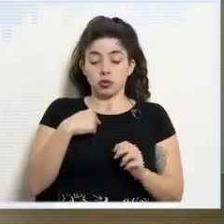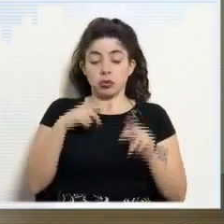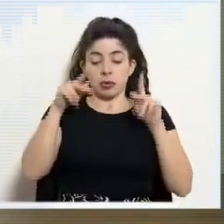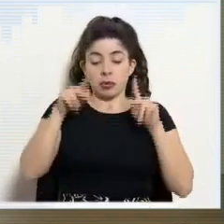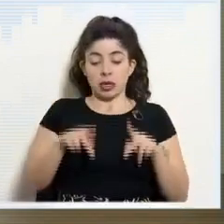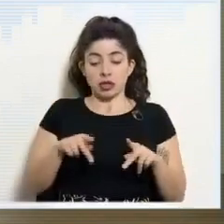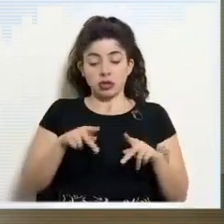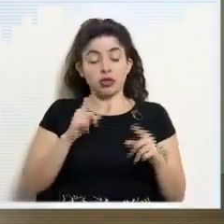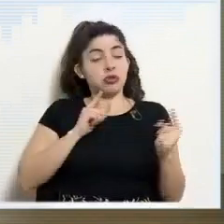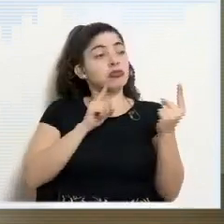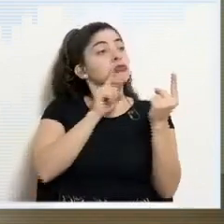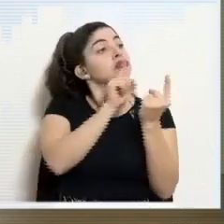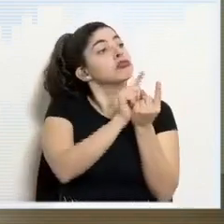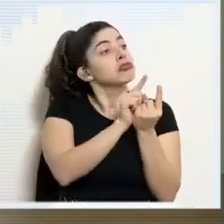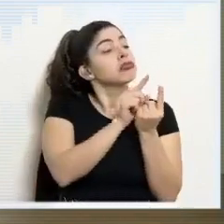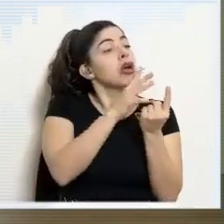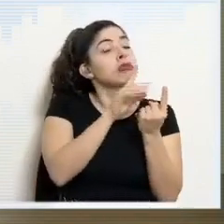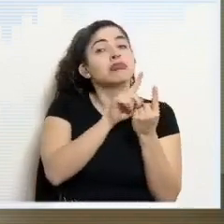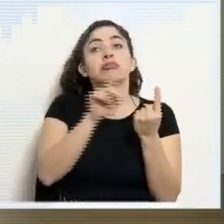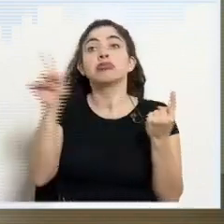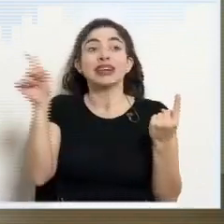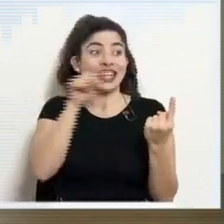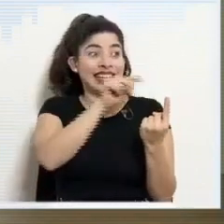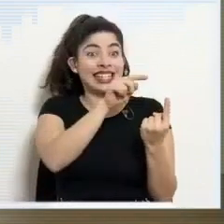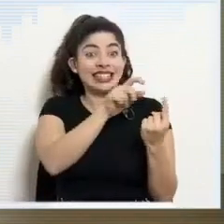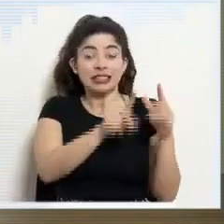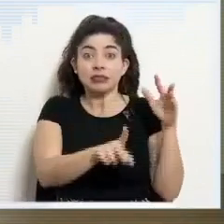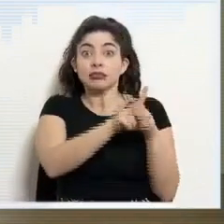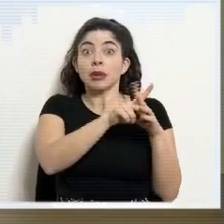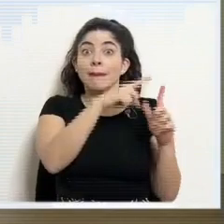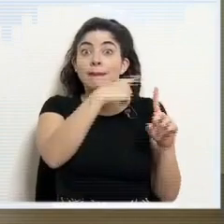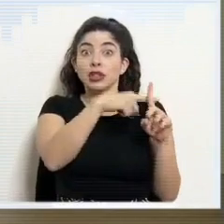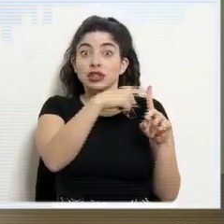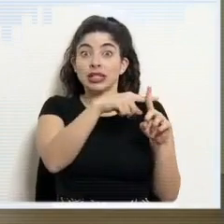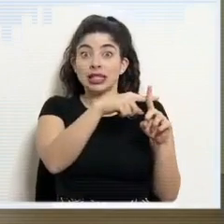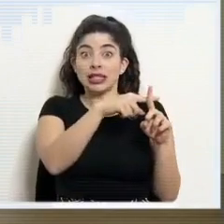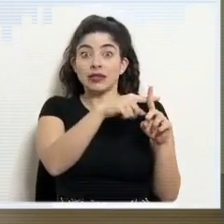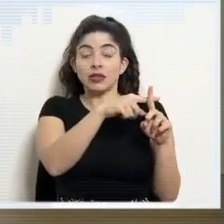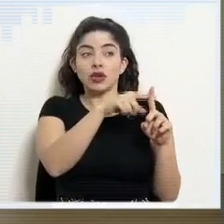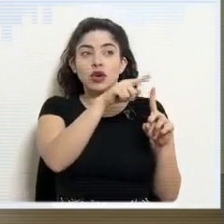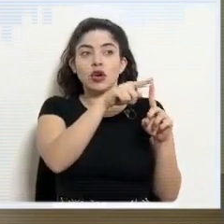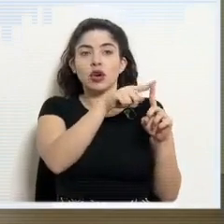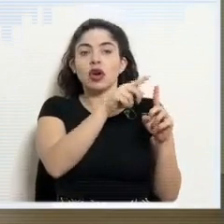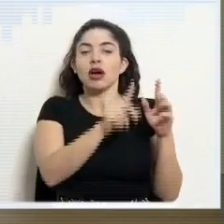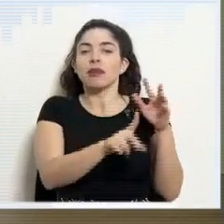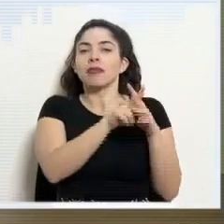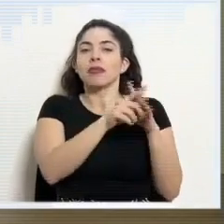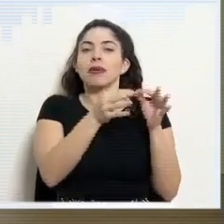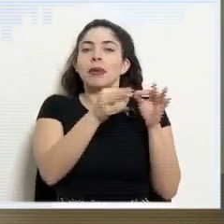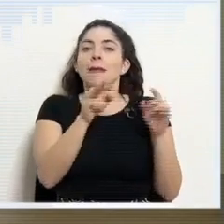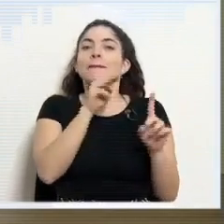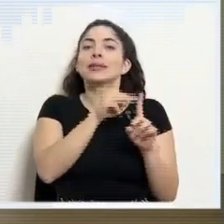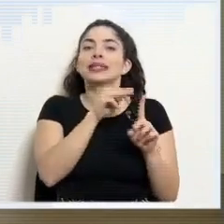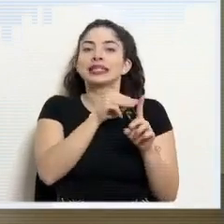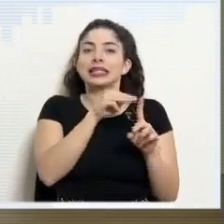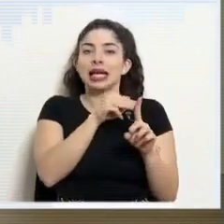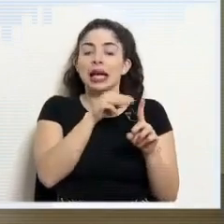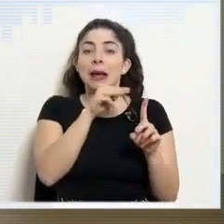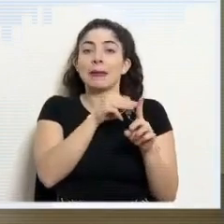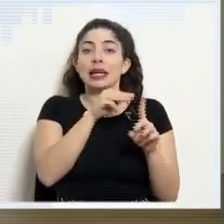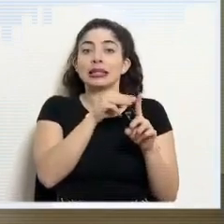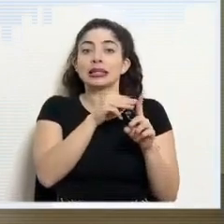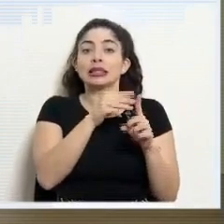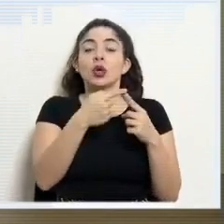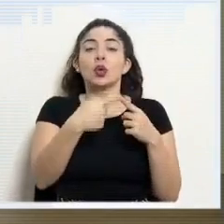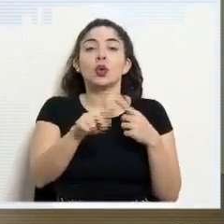hayamos estado en contacto resultara COVID positivo, esa persona va a recibir un mensaje de texto. Ese mensaje va a estar activo por